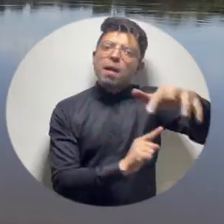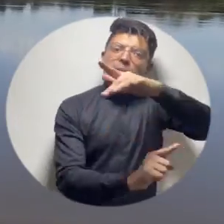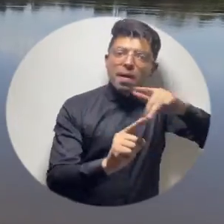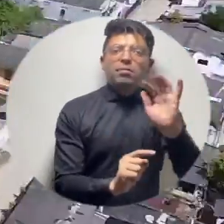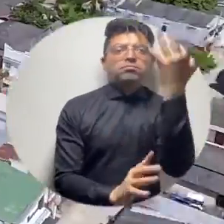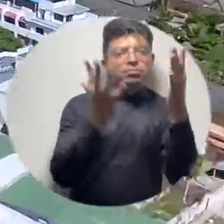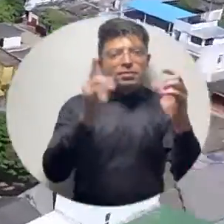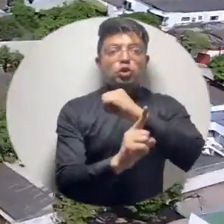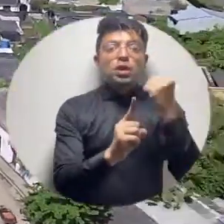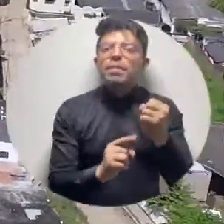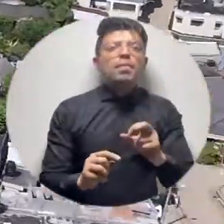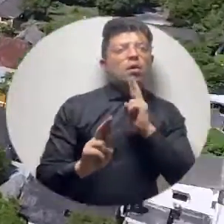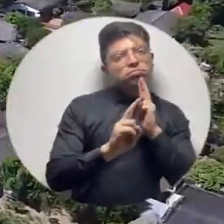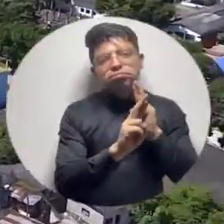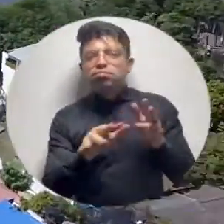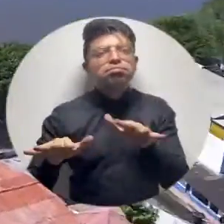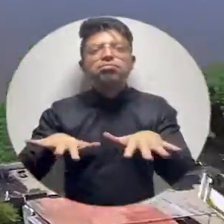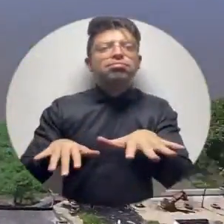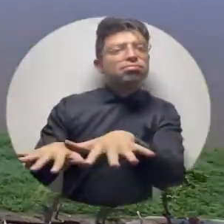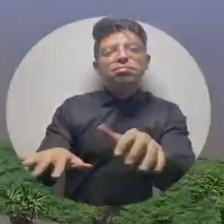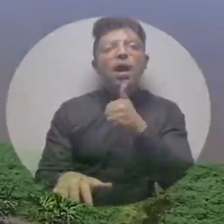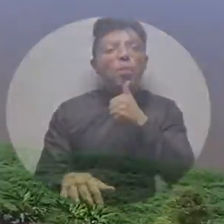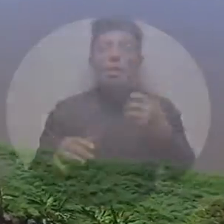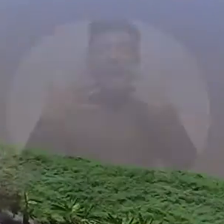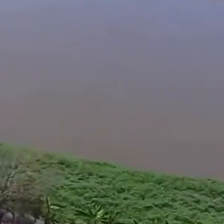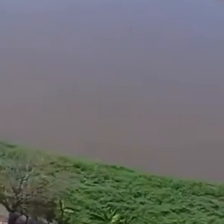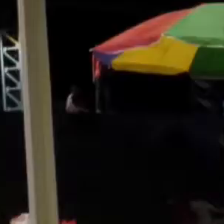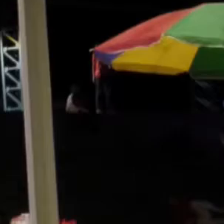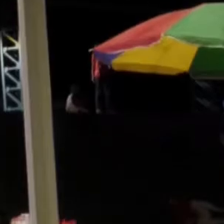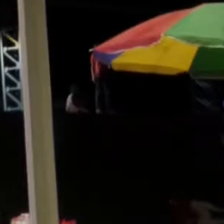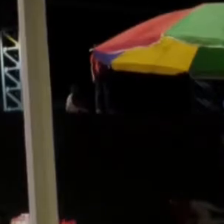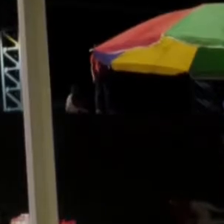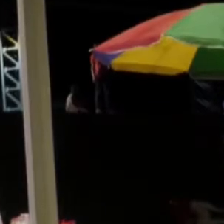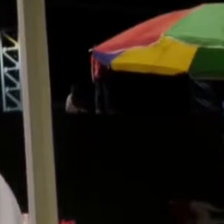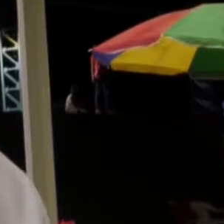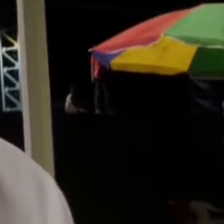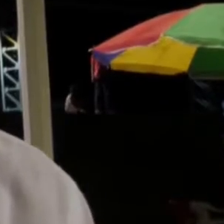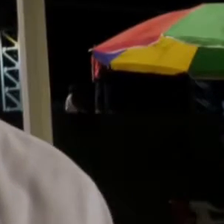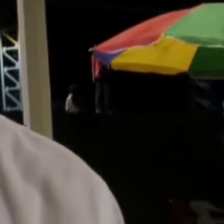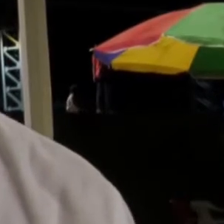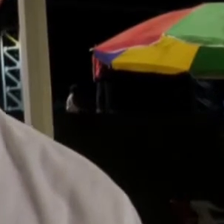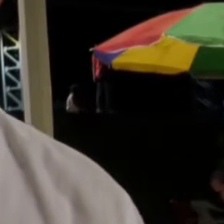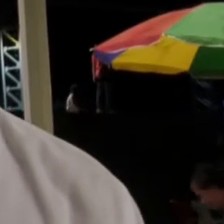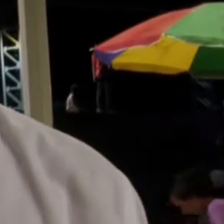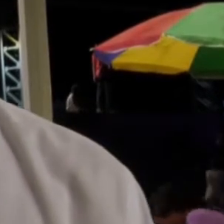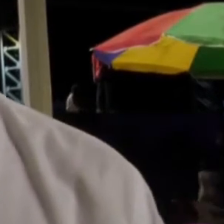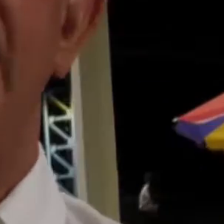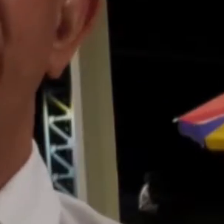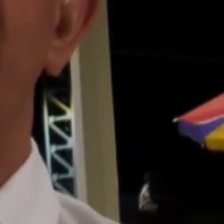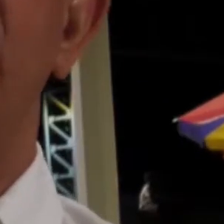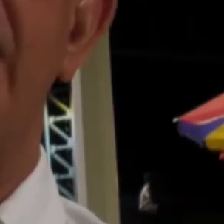ambiental y social del afluente más caudaloso e importante del país. El ejercicio que se realizó en el día de hoy tiene una multiplicidad de